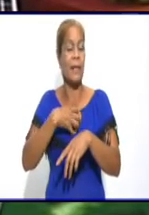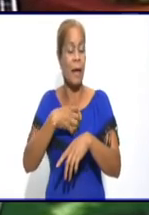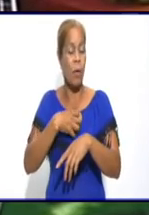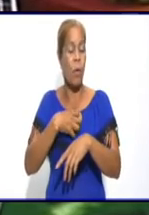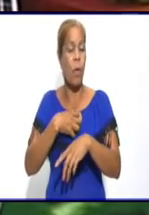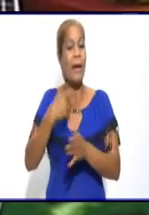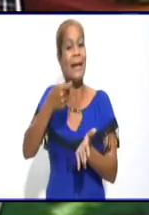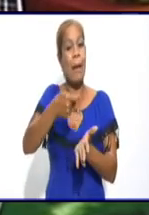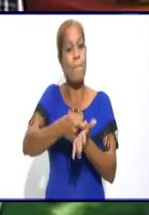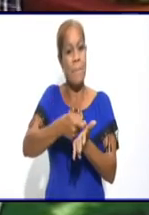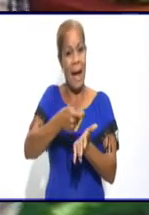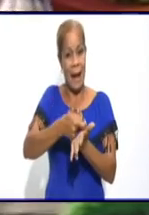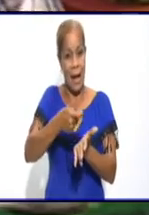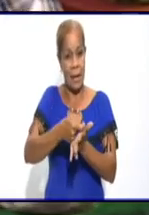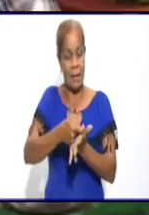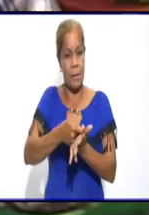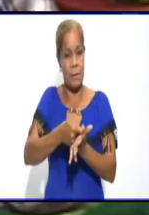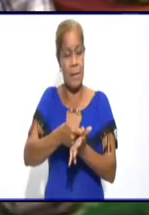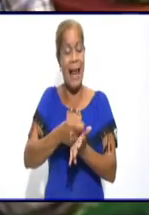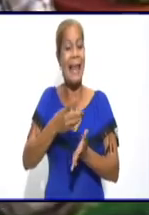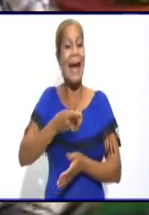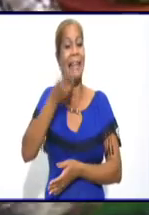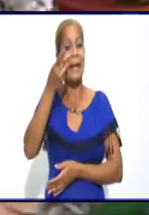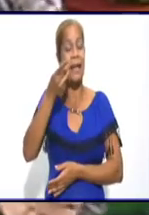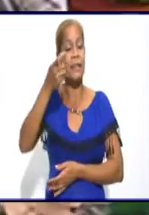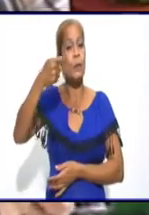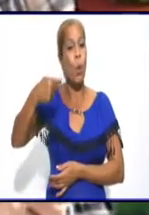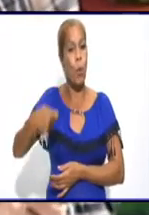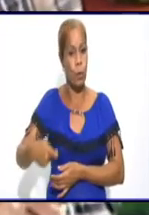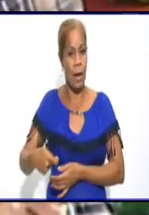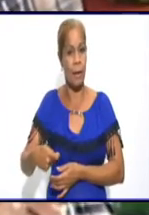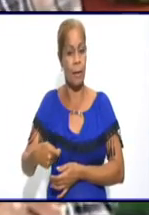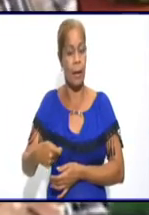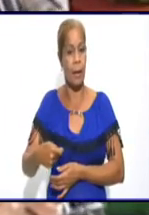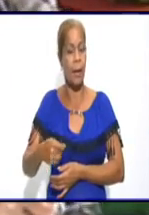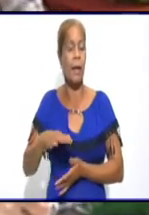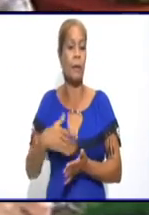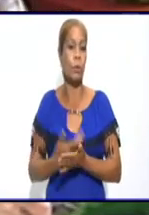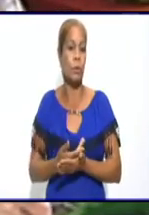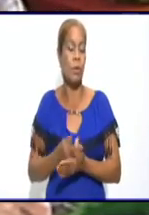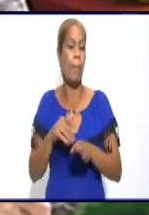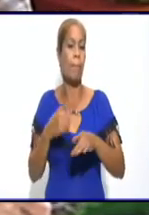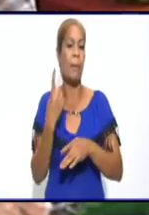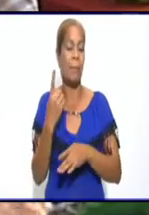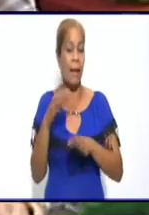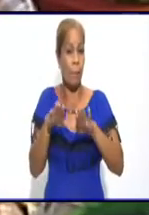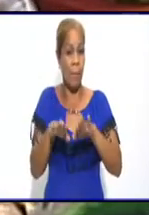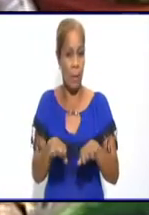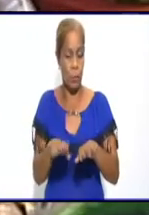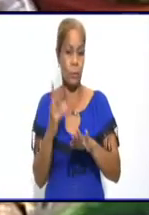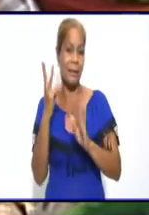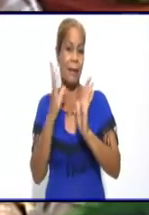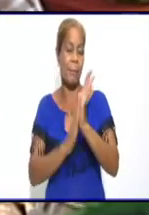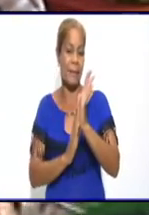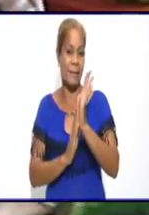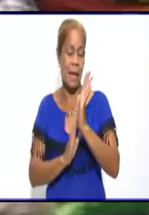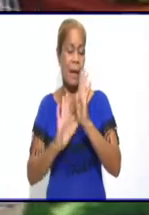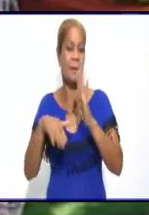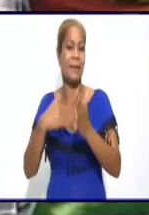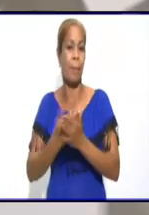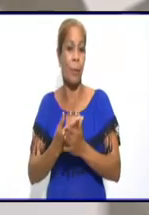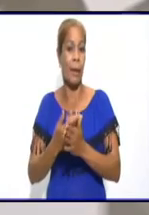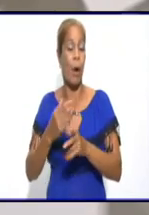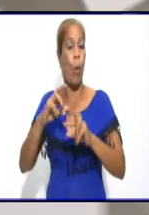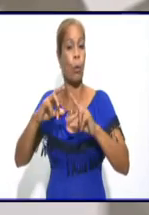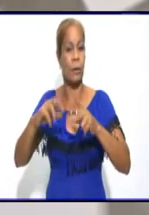programa, gracias, o sea, al parecer estuvo, él paró su actividad durante tres meses, trabajó un mes y después por enfermedad volvió a estar